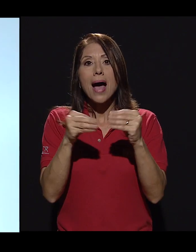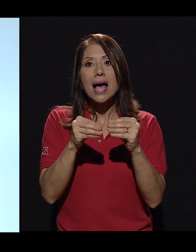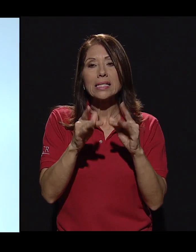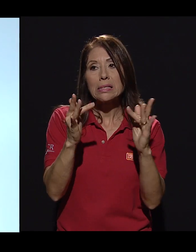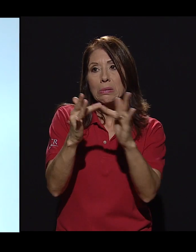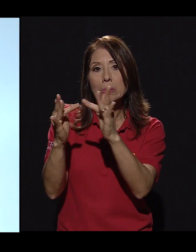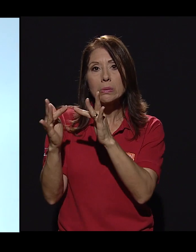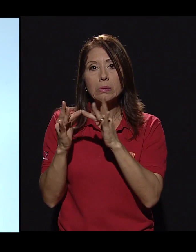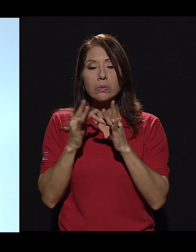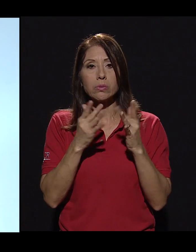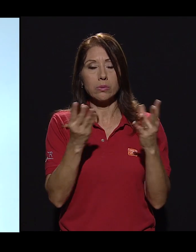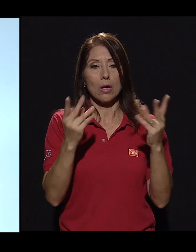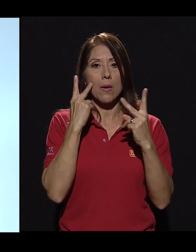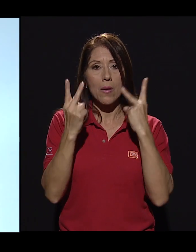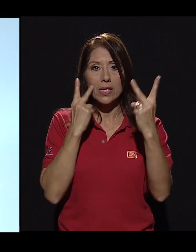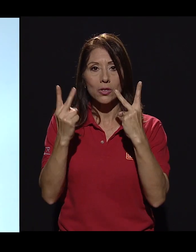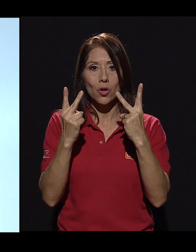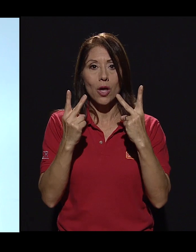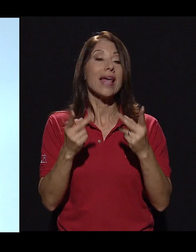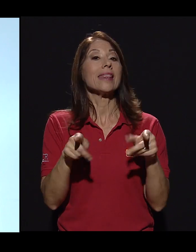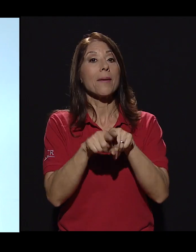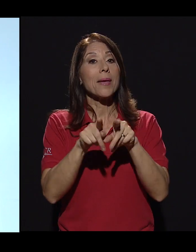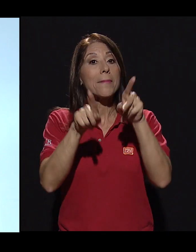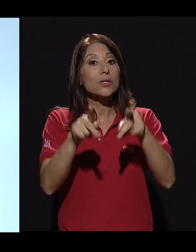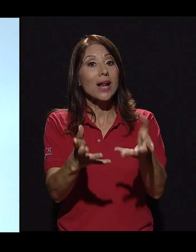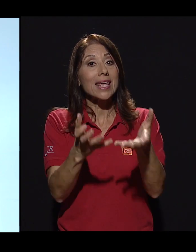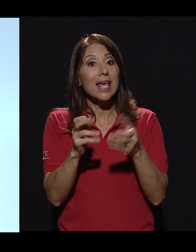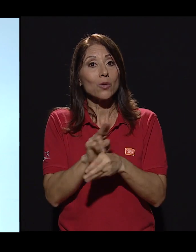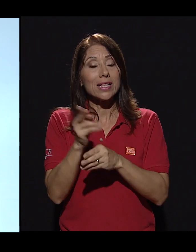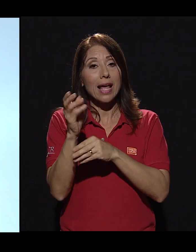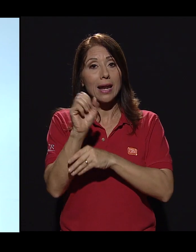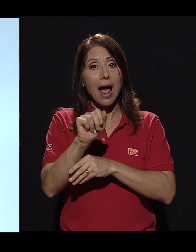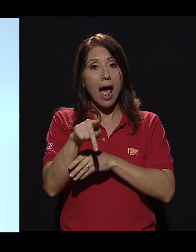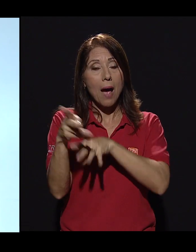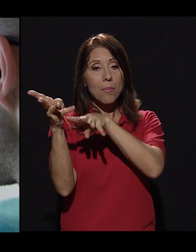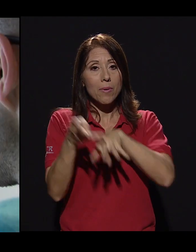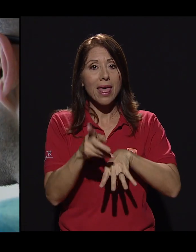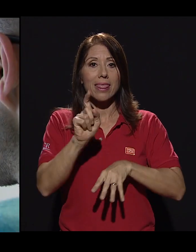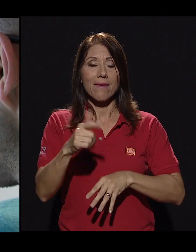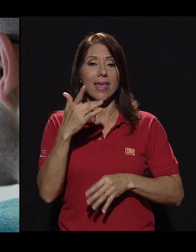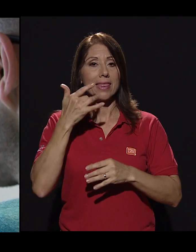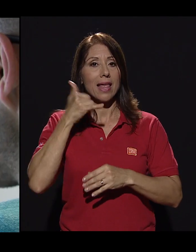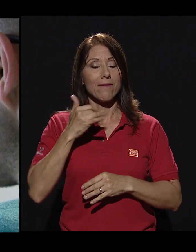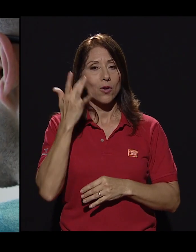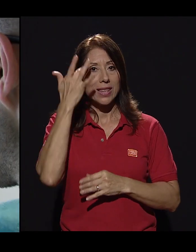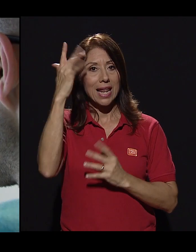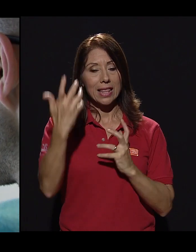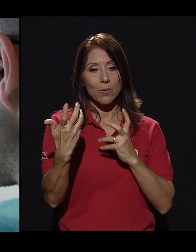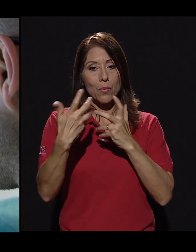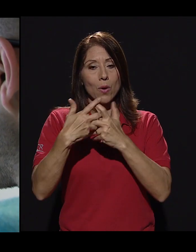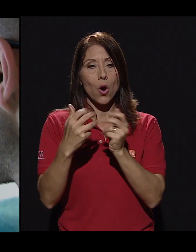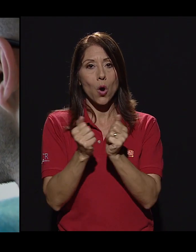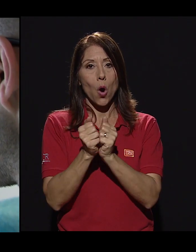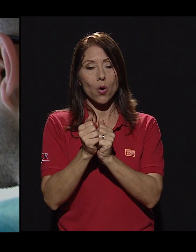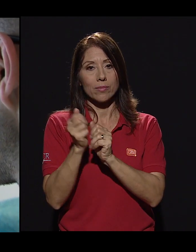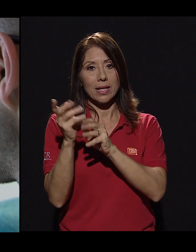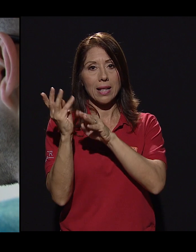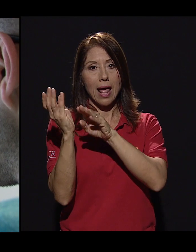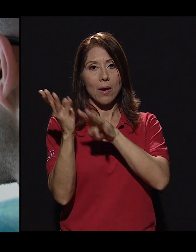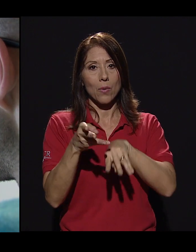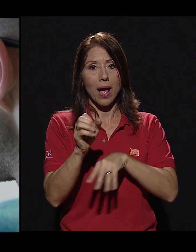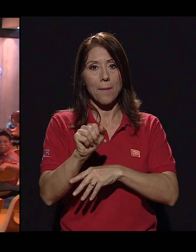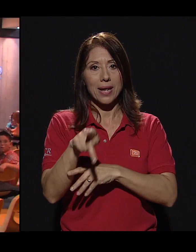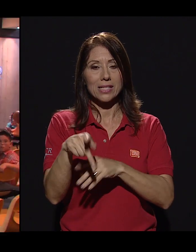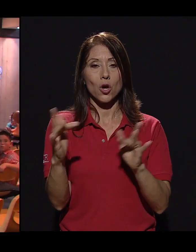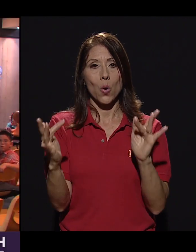Además, se debe tomar en cuenta que quien desea utilizarla deberá contar con un teléfono inteligente, compatible con la aplicación y con conexión a